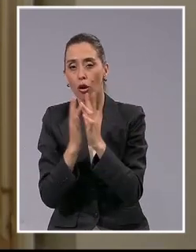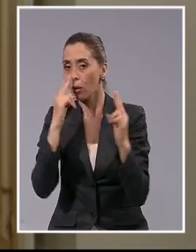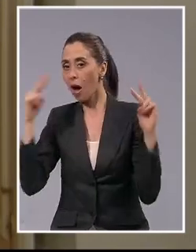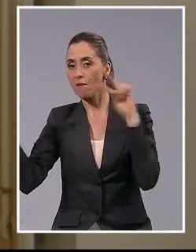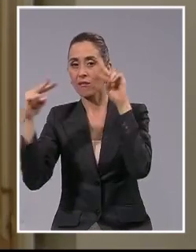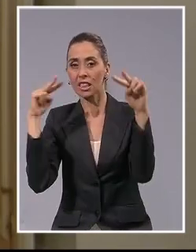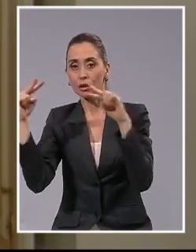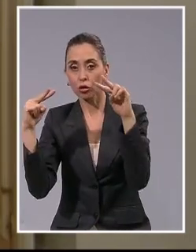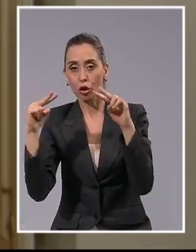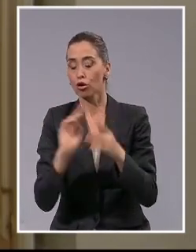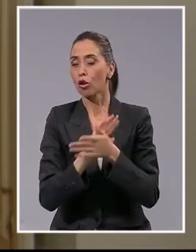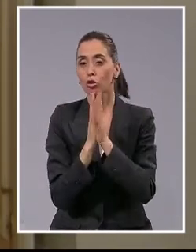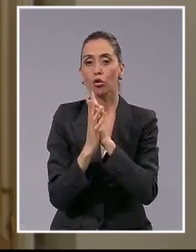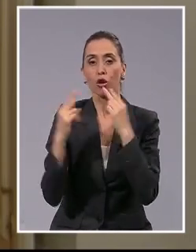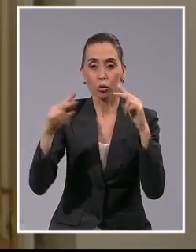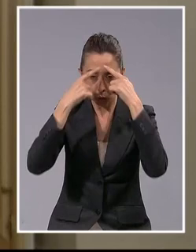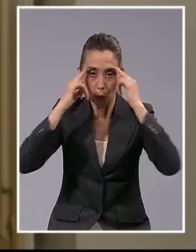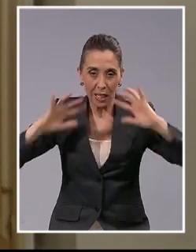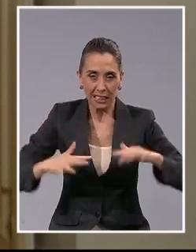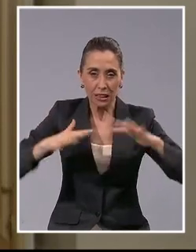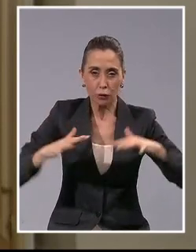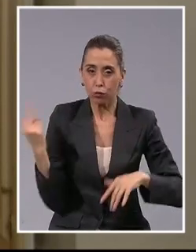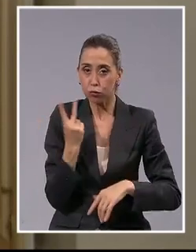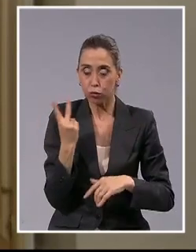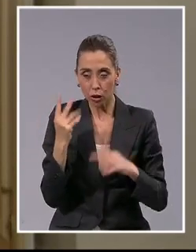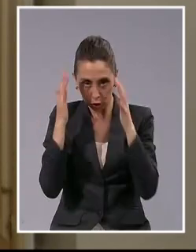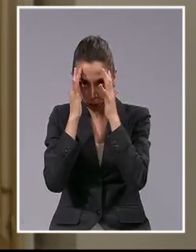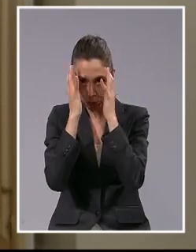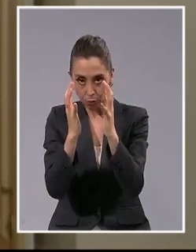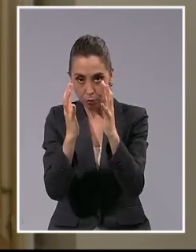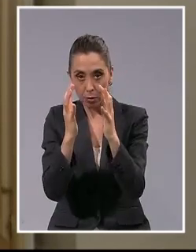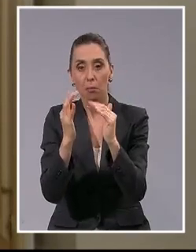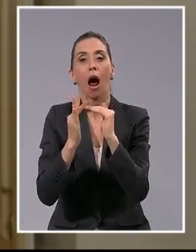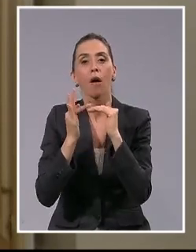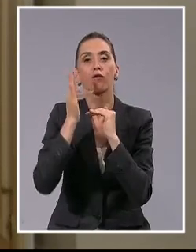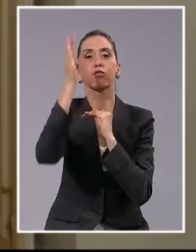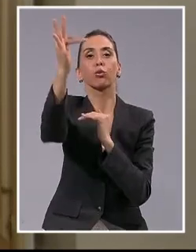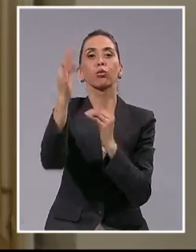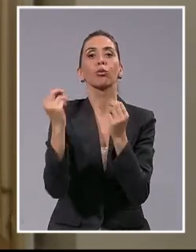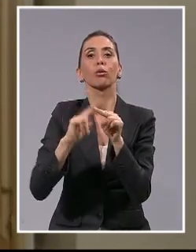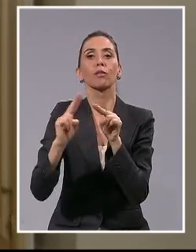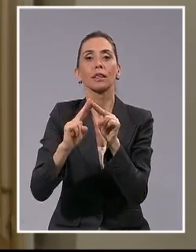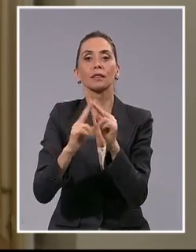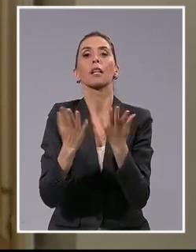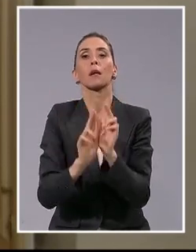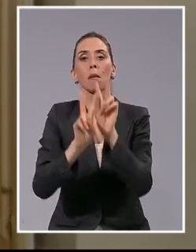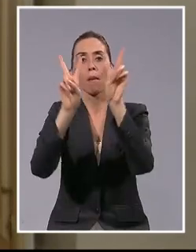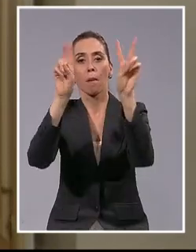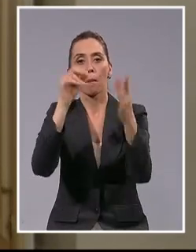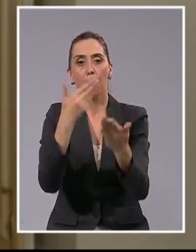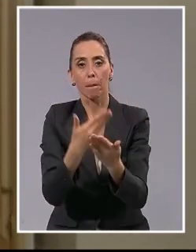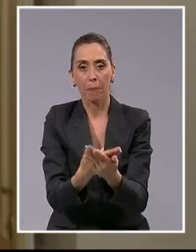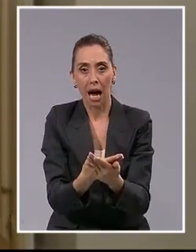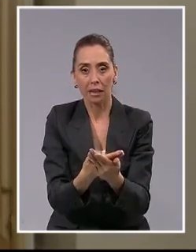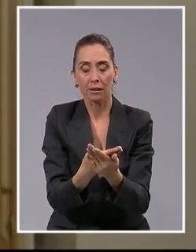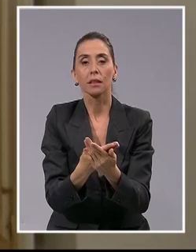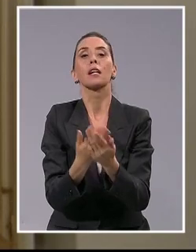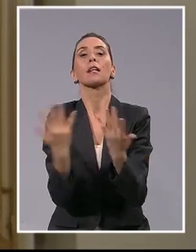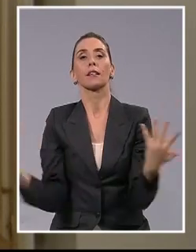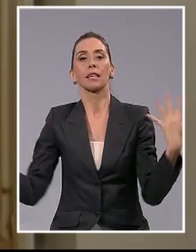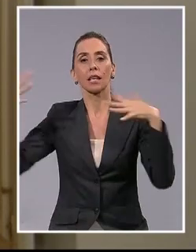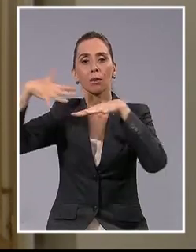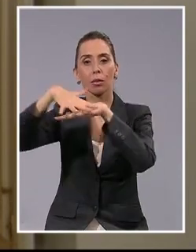visiones y todos sus esfuerzos en la agenda del futuro, que es la agenda de la paz, la agenda de la